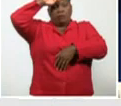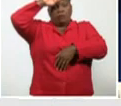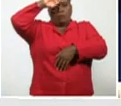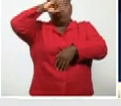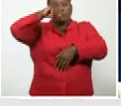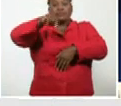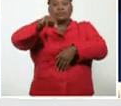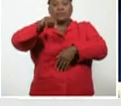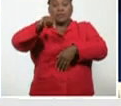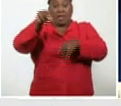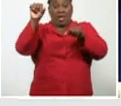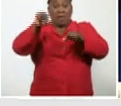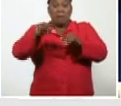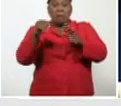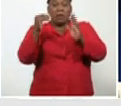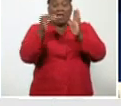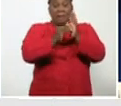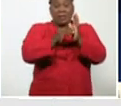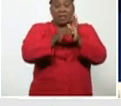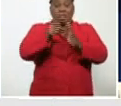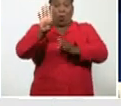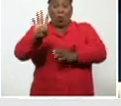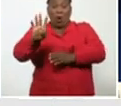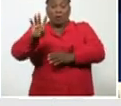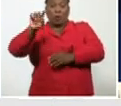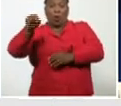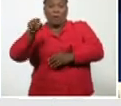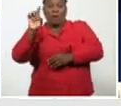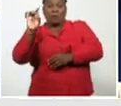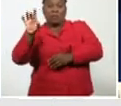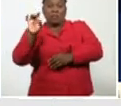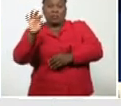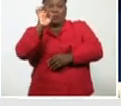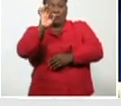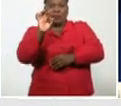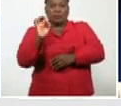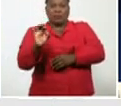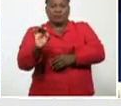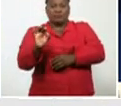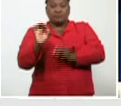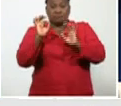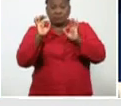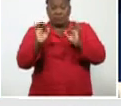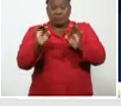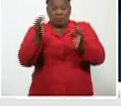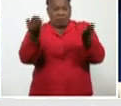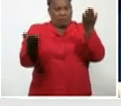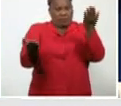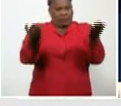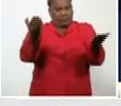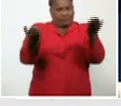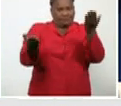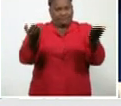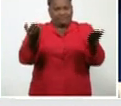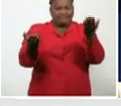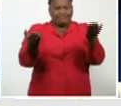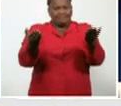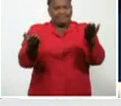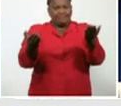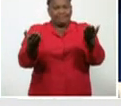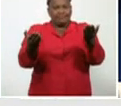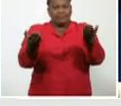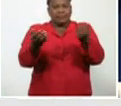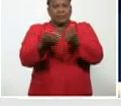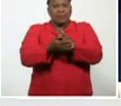una letalidad, de 4,15%, y siempre comparamos, con el comportamiento,